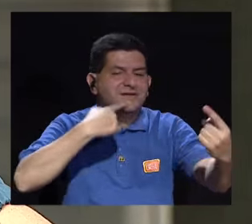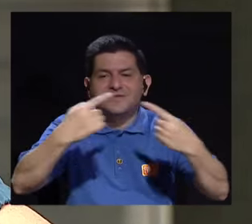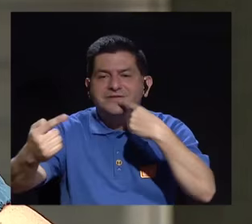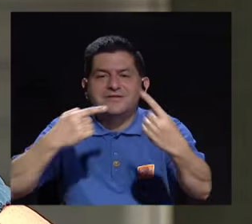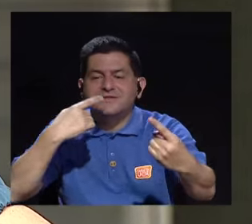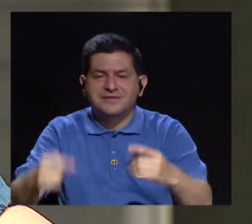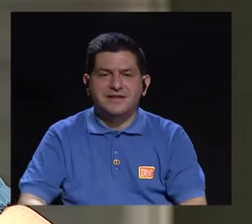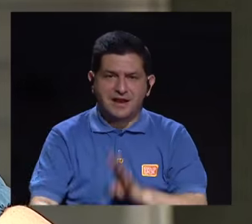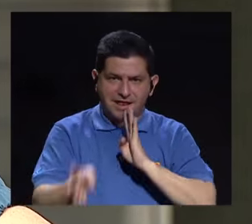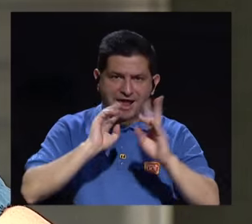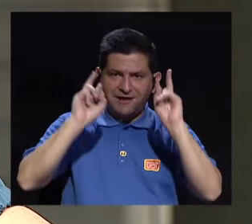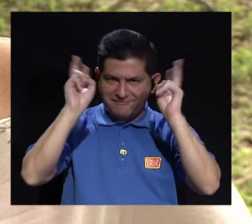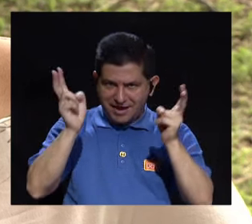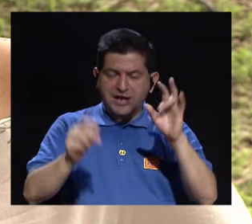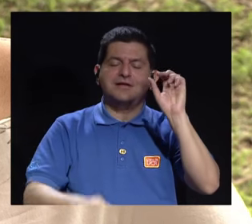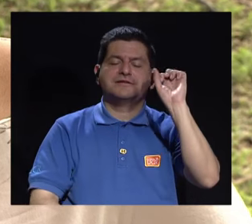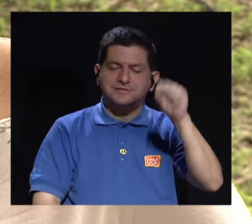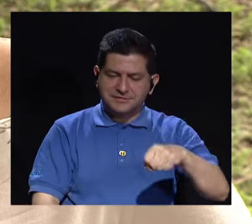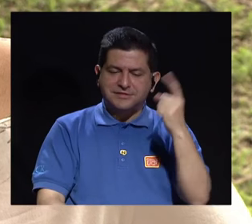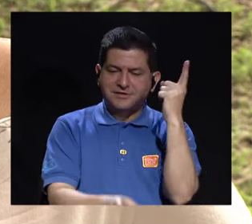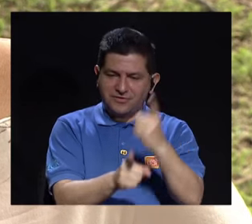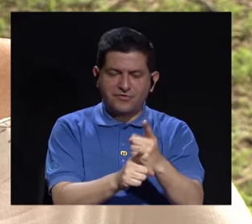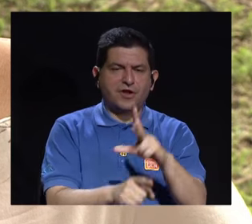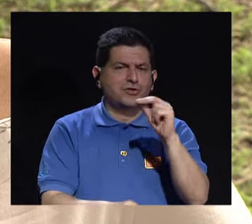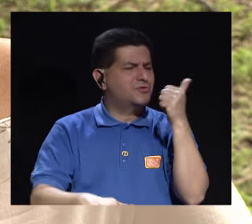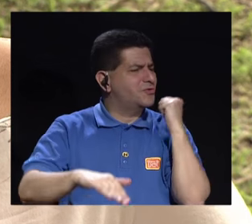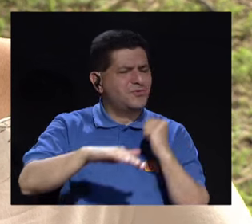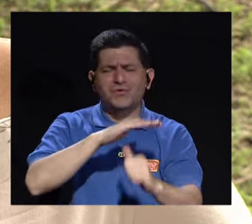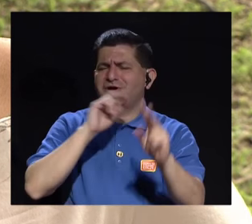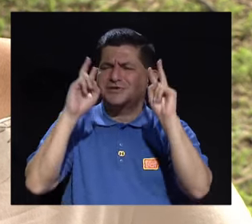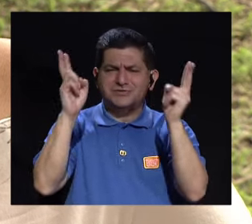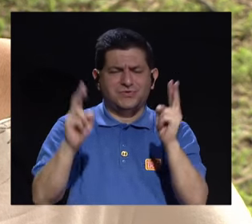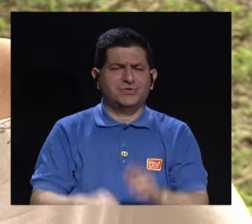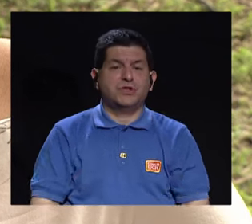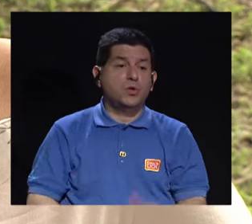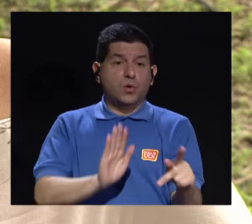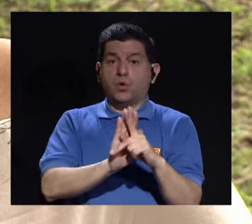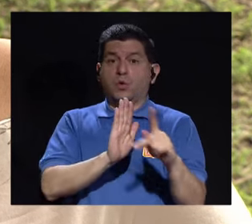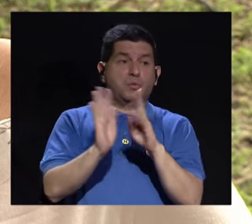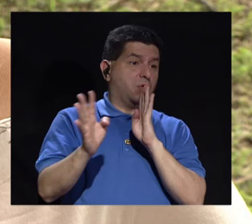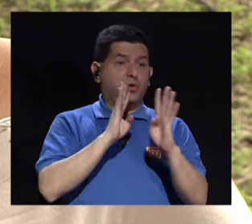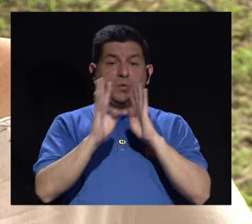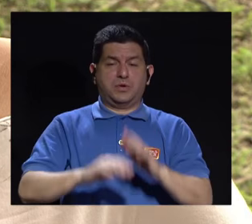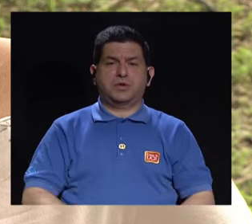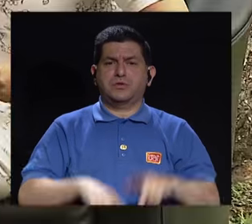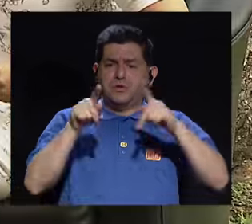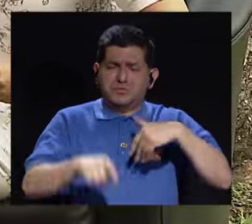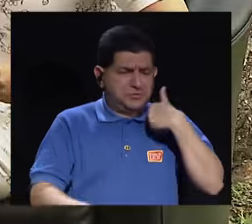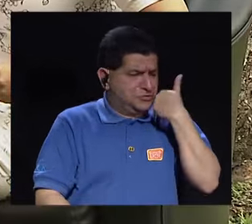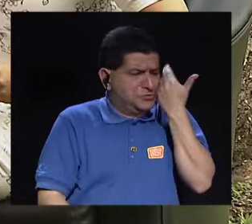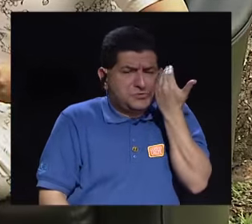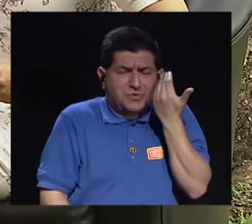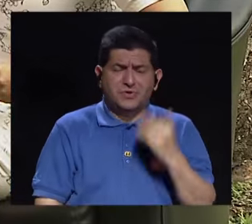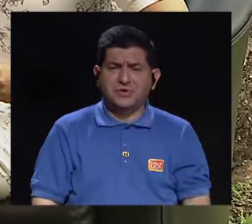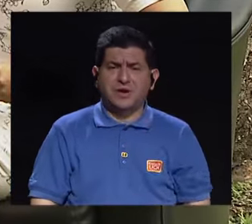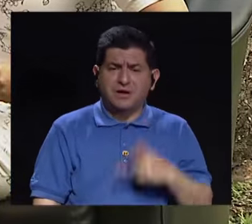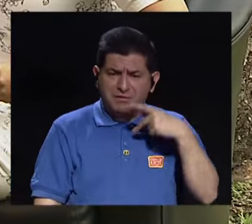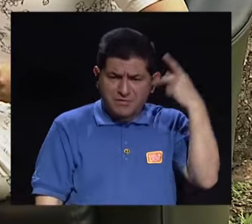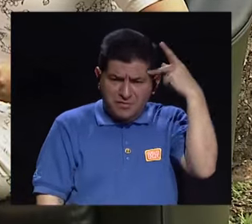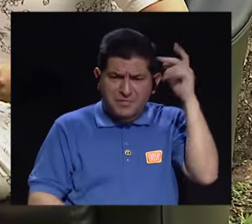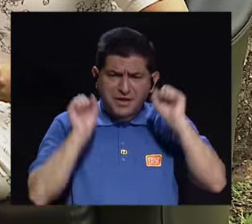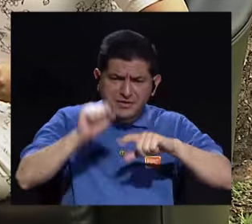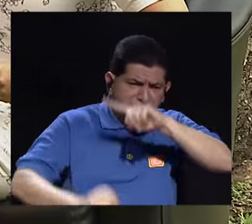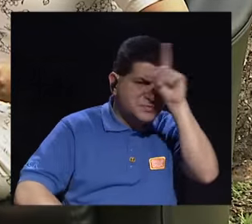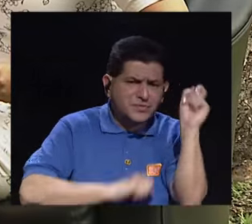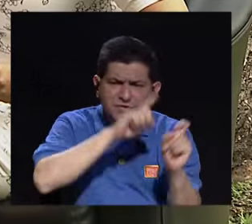discusión. Que se sepa, que se hable del tema. Que se hable del tema, que no sea un tema oculto, que no sea un tema tabú, que la persona no tenga vergüenza o los padres